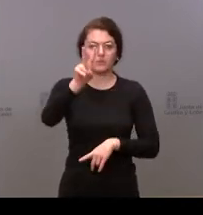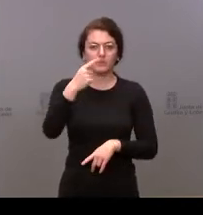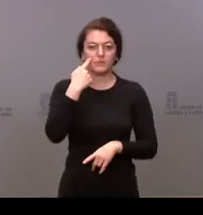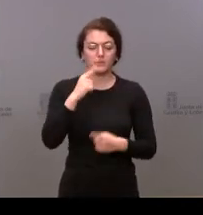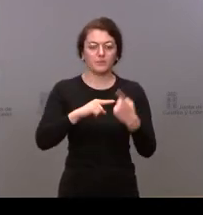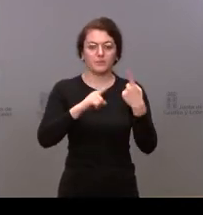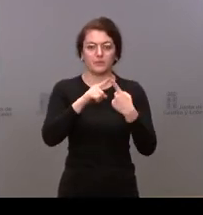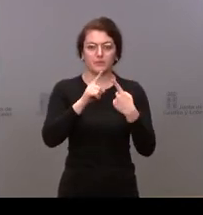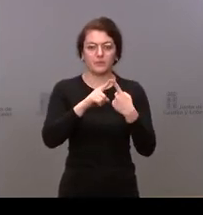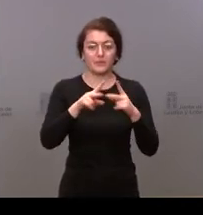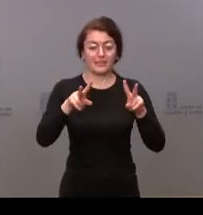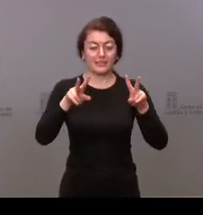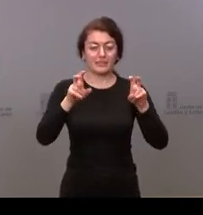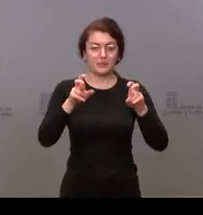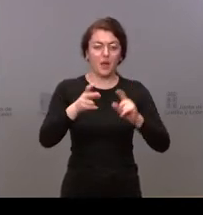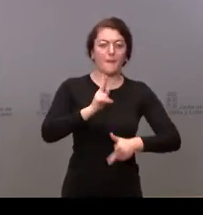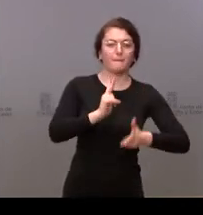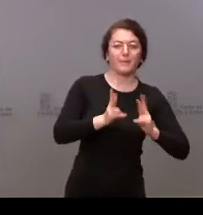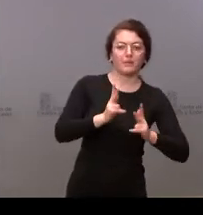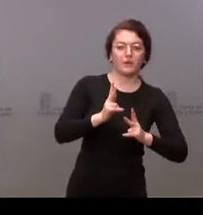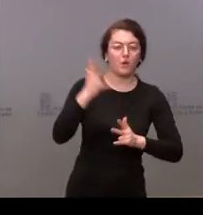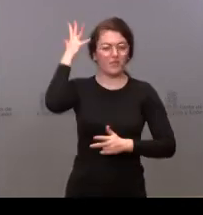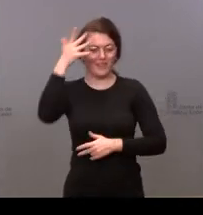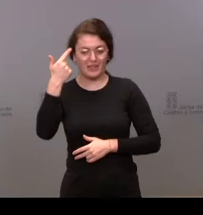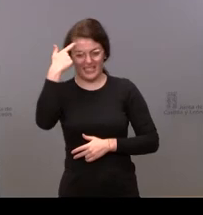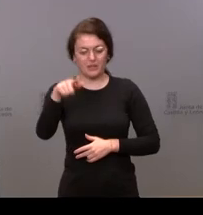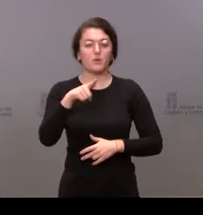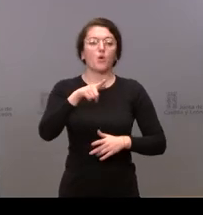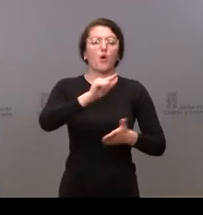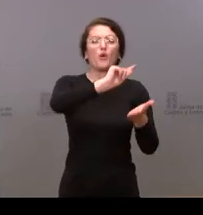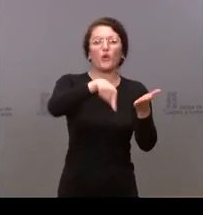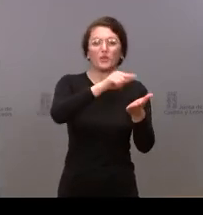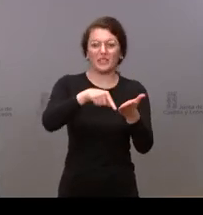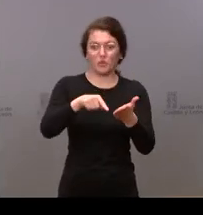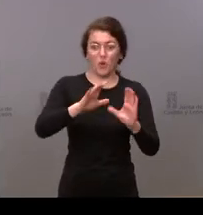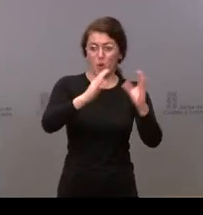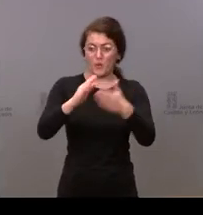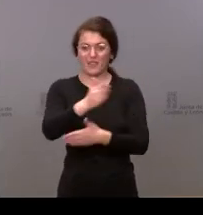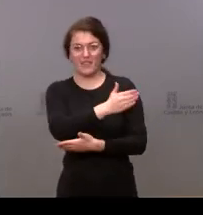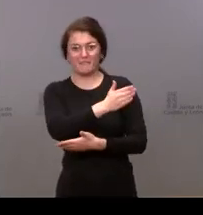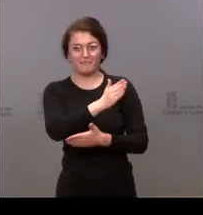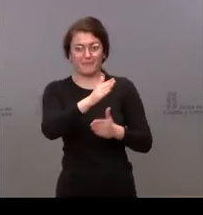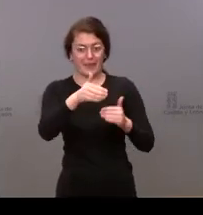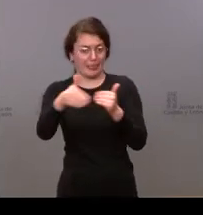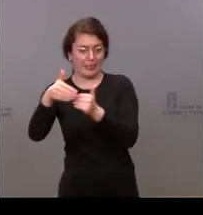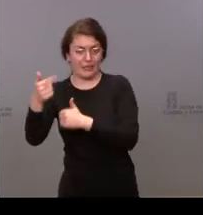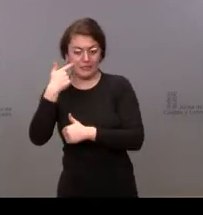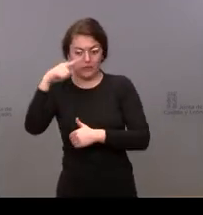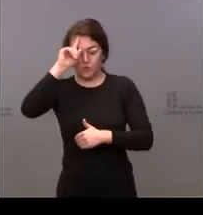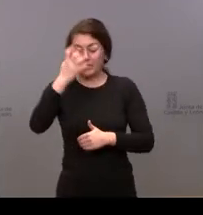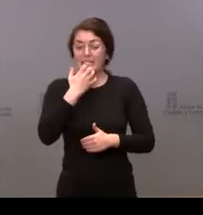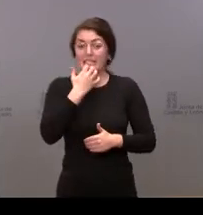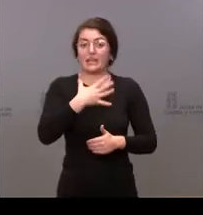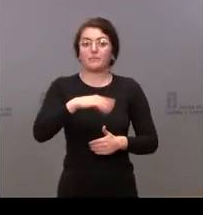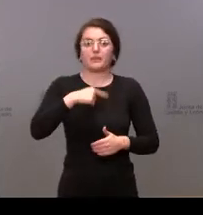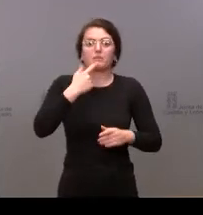que hemos conocido que el País Vasco y Navarra están contactando con comunidades vecinas para estudiar la posibilidad de establecer restricciones conjuntas no sé en primer lugar si